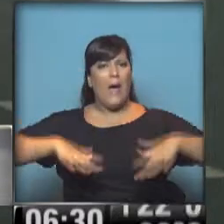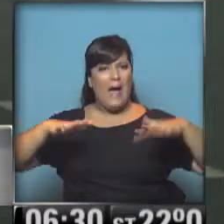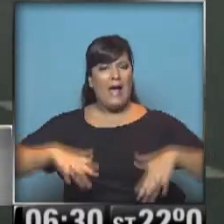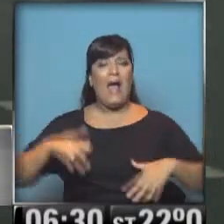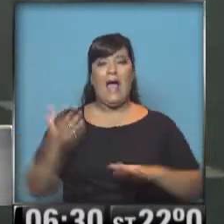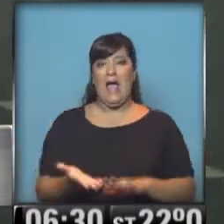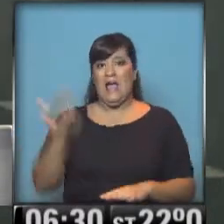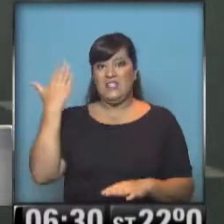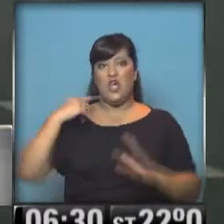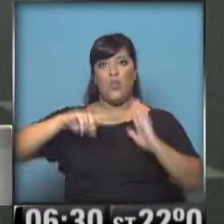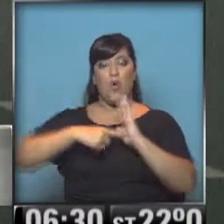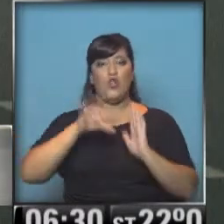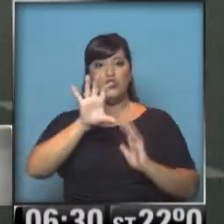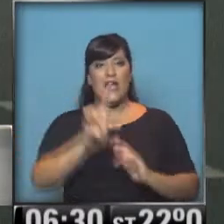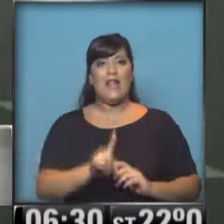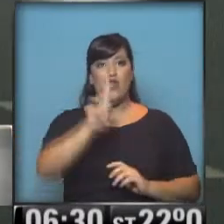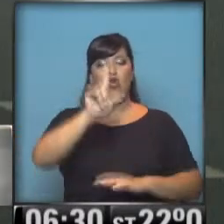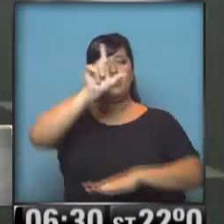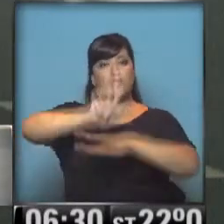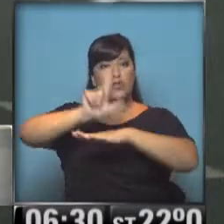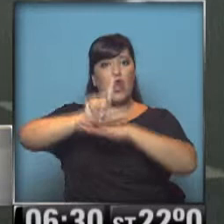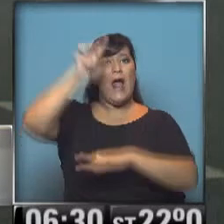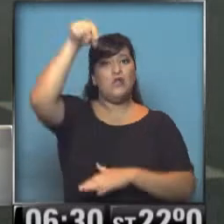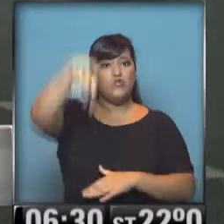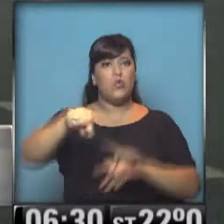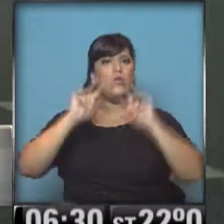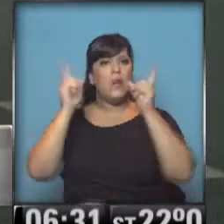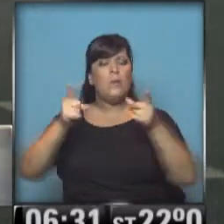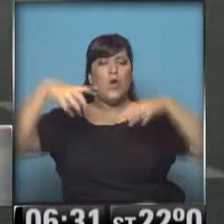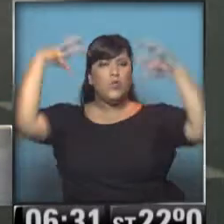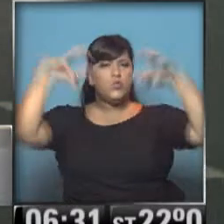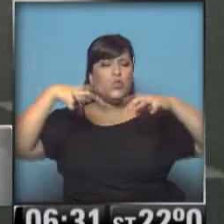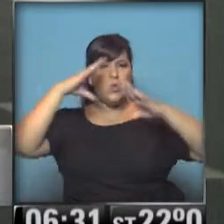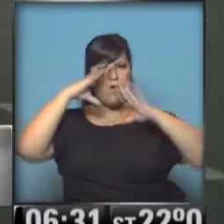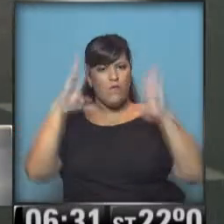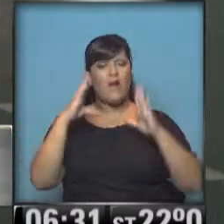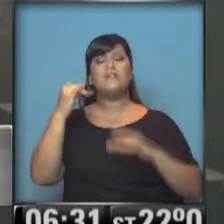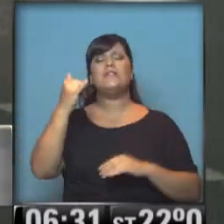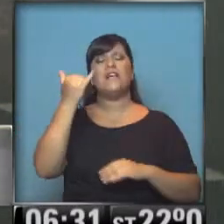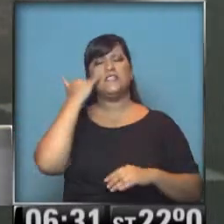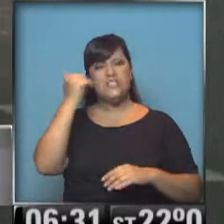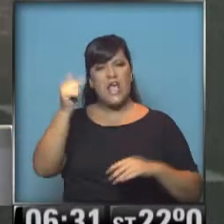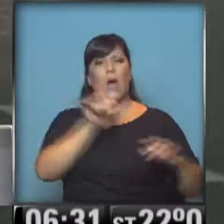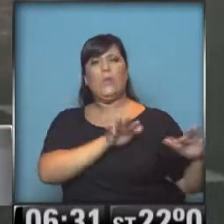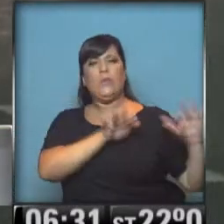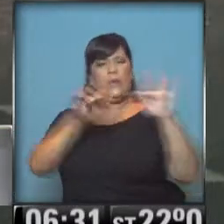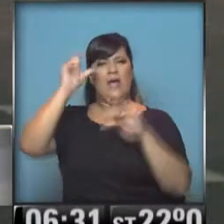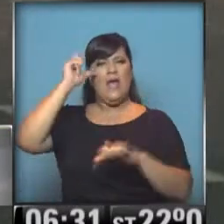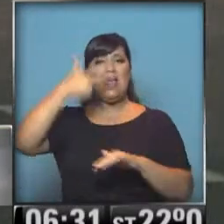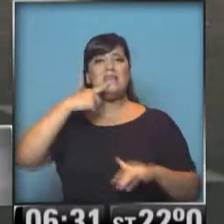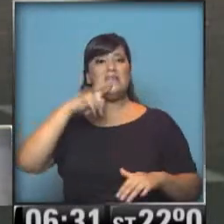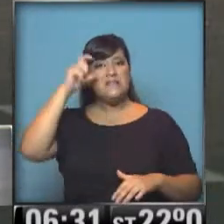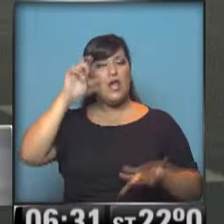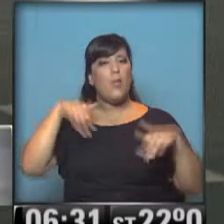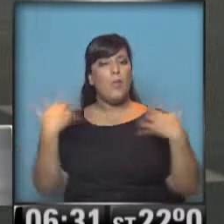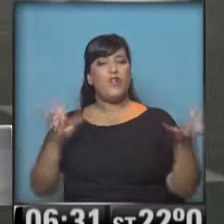sobre el norte de Buenos Aires, sur del litoral y parte de la zona central dejando fuertes precipitaciones, ya se ha desplazado hacia el este, por lo tanto las condiciones